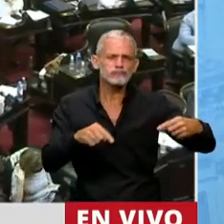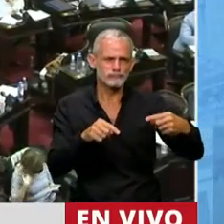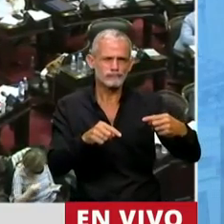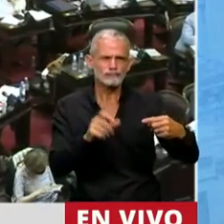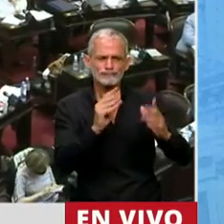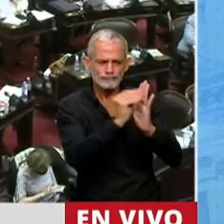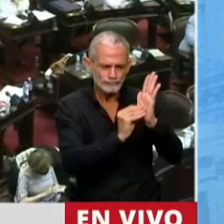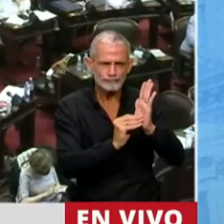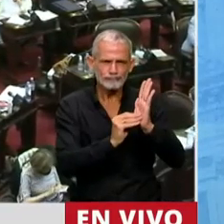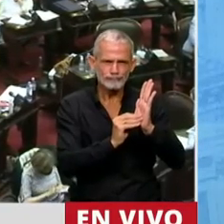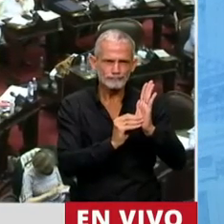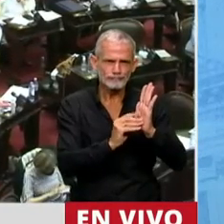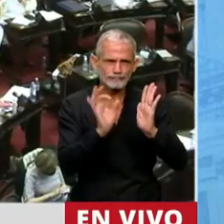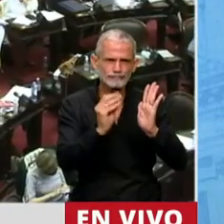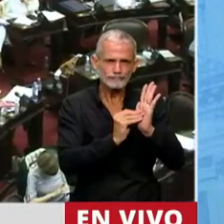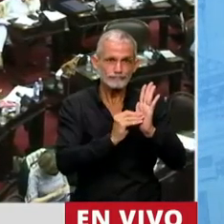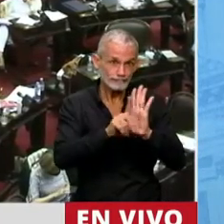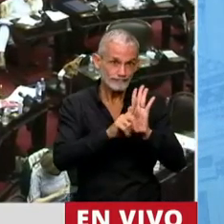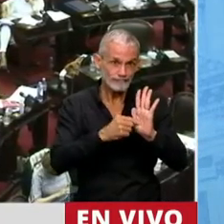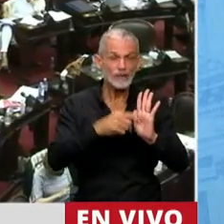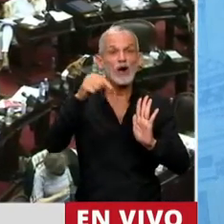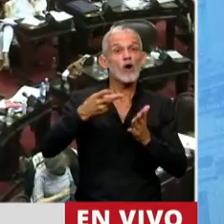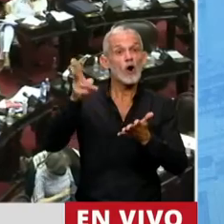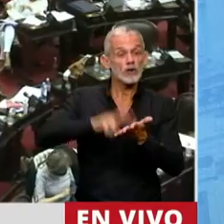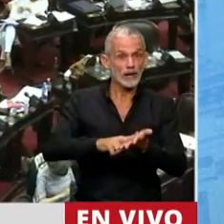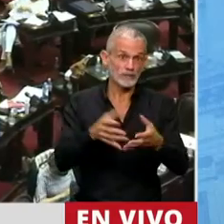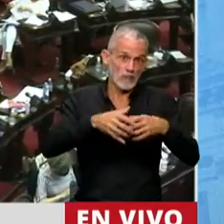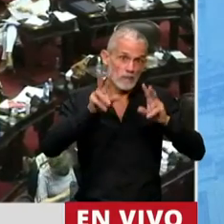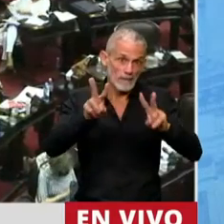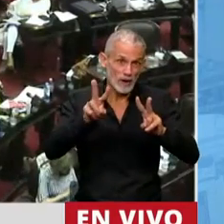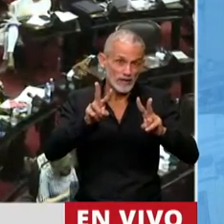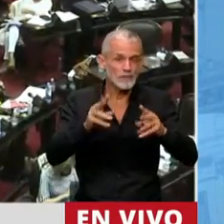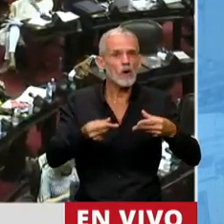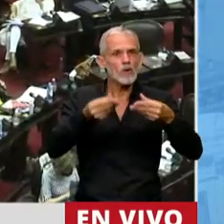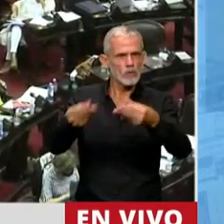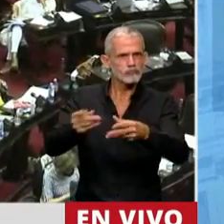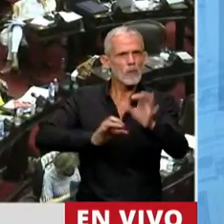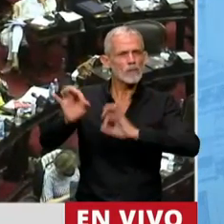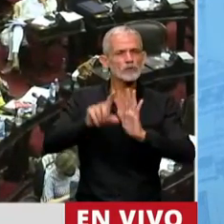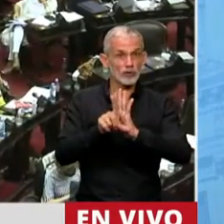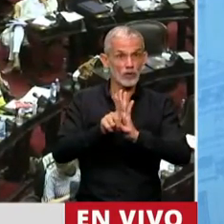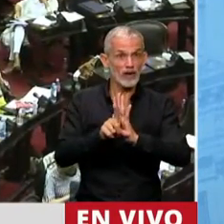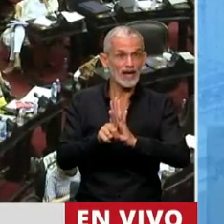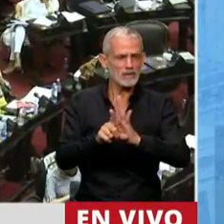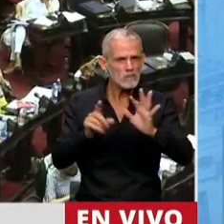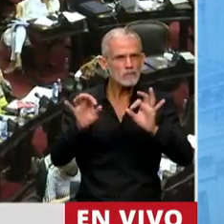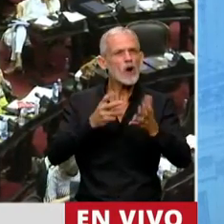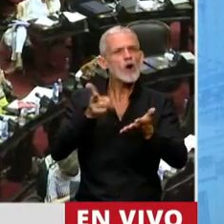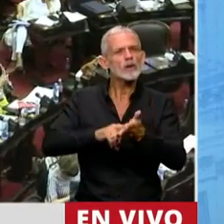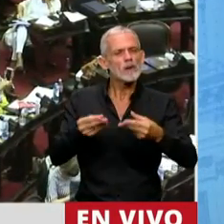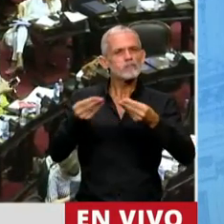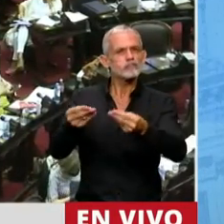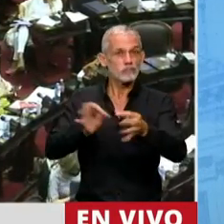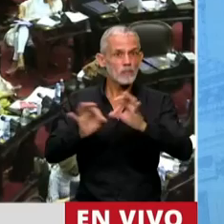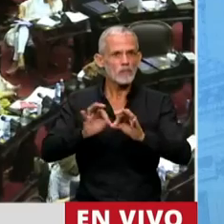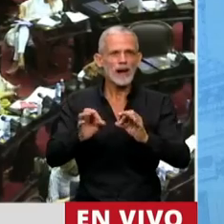y crédito público. Y hoy, nuevamente, el peronismo viene a ofrecer a la sociedad una propuesta que tiende justamente